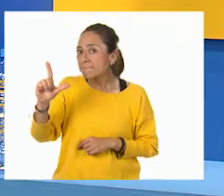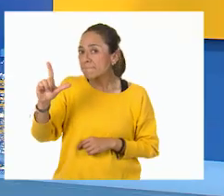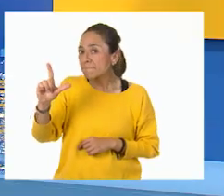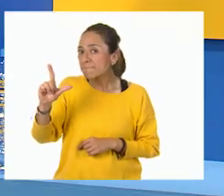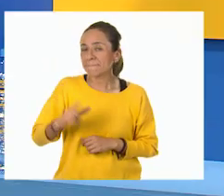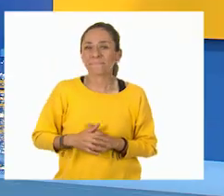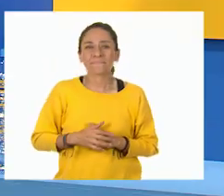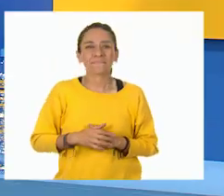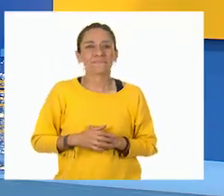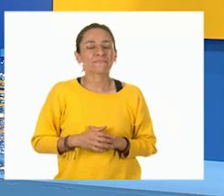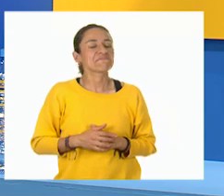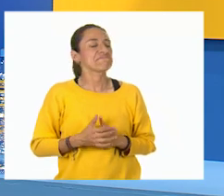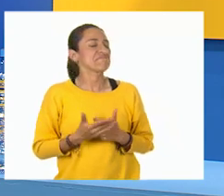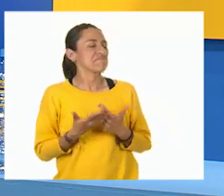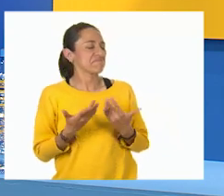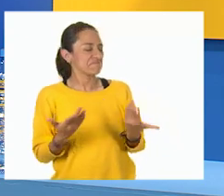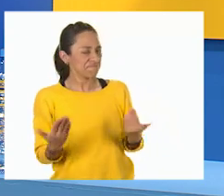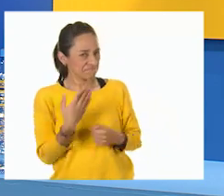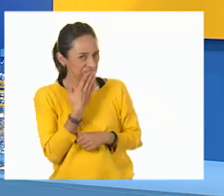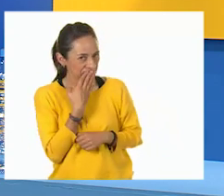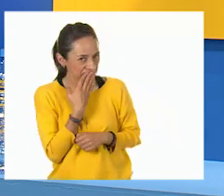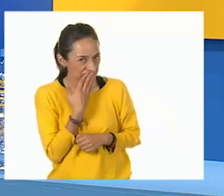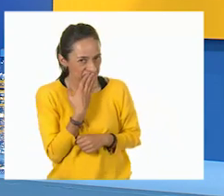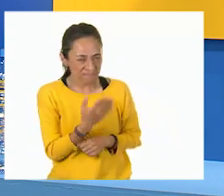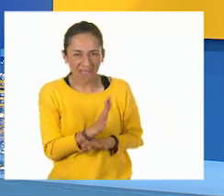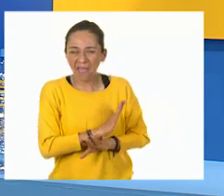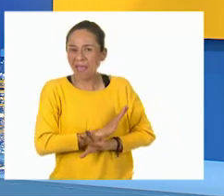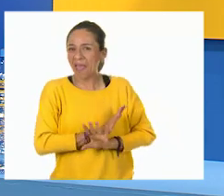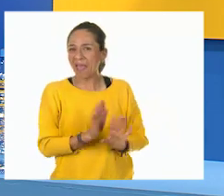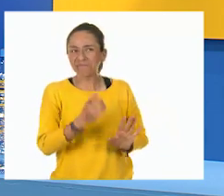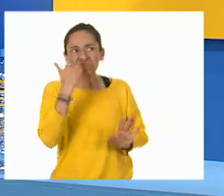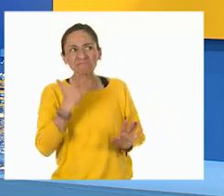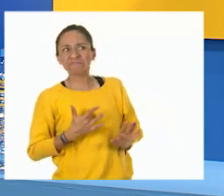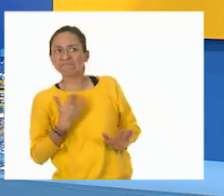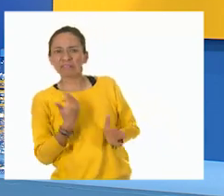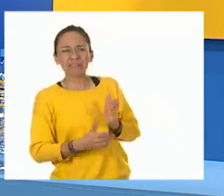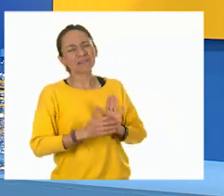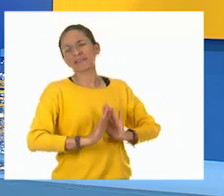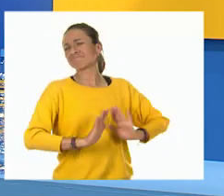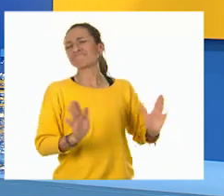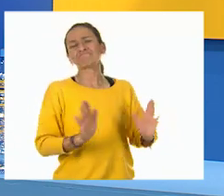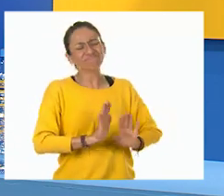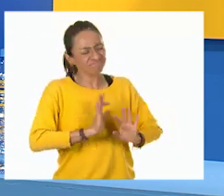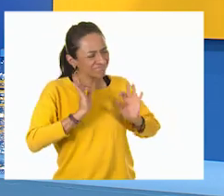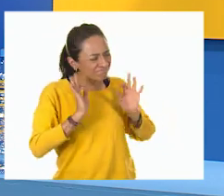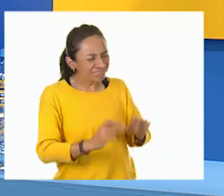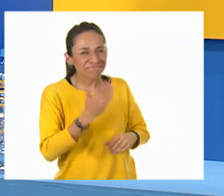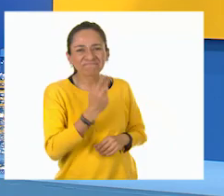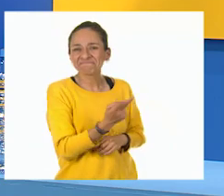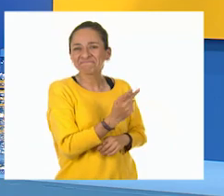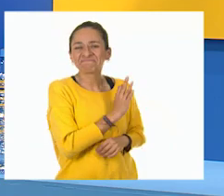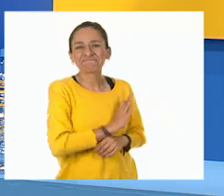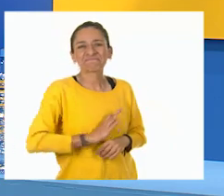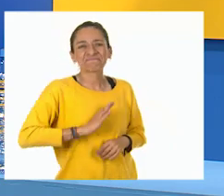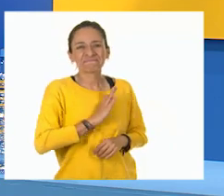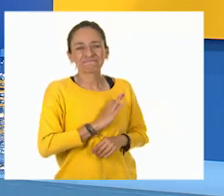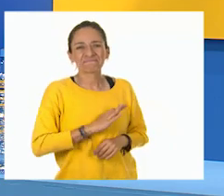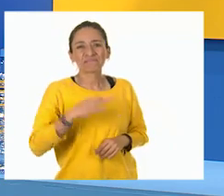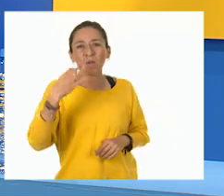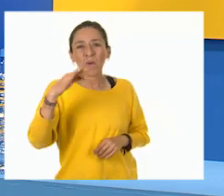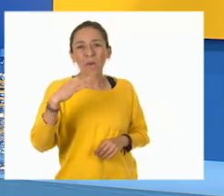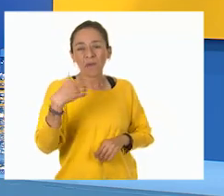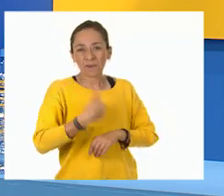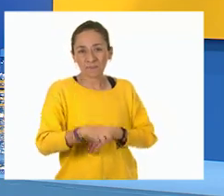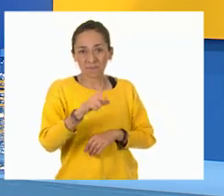Pues bien, no me queda duda más que felicitarlos, chicos. Concluimos con la página 140.